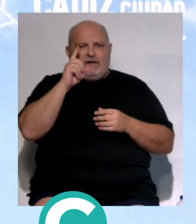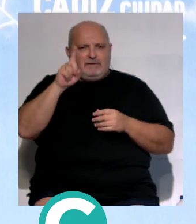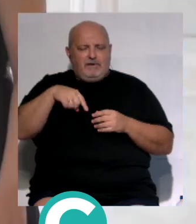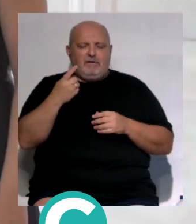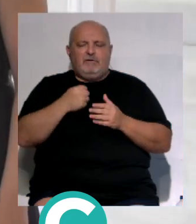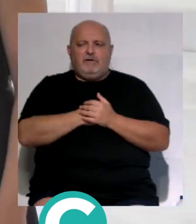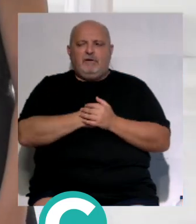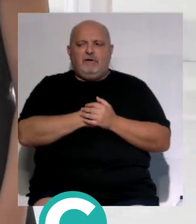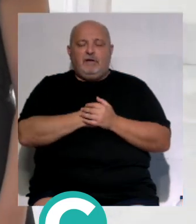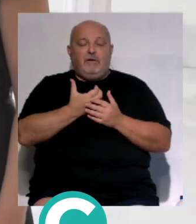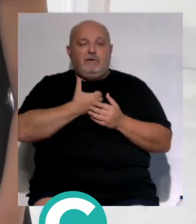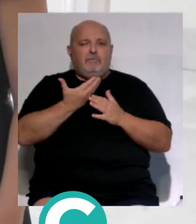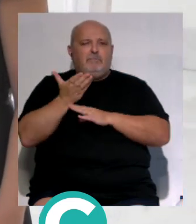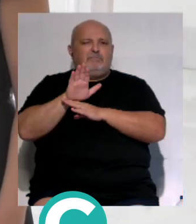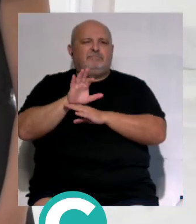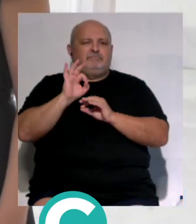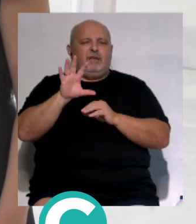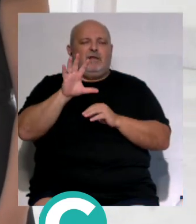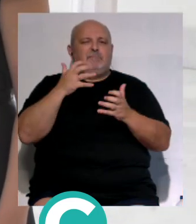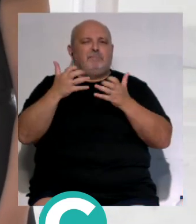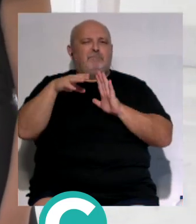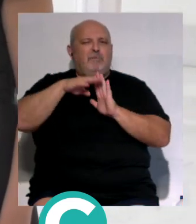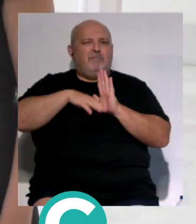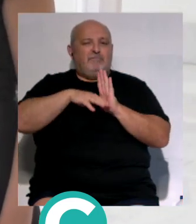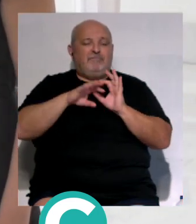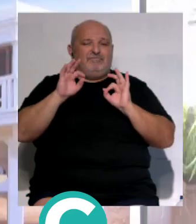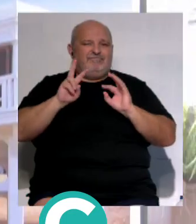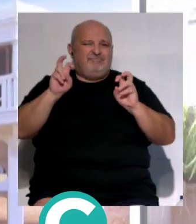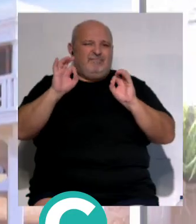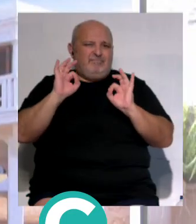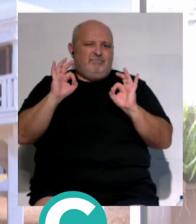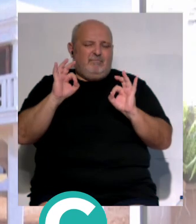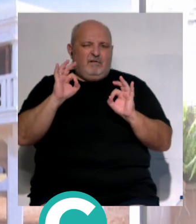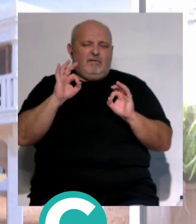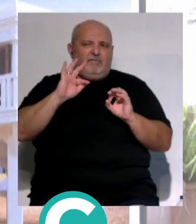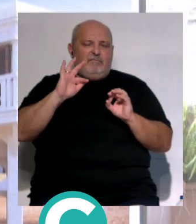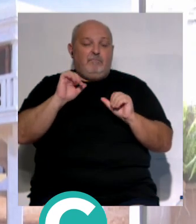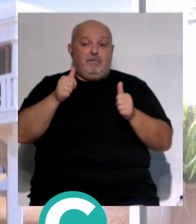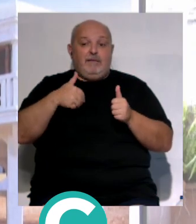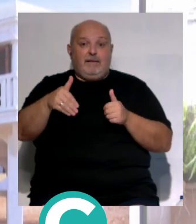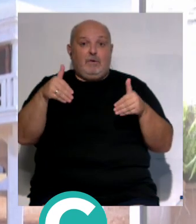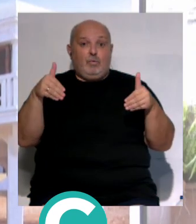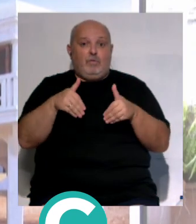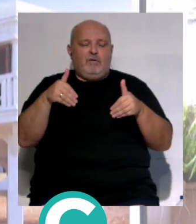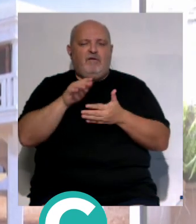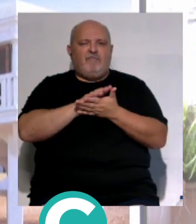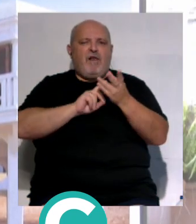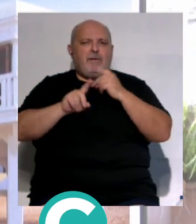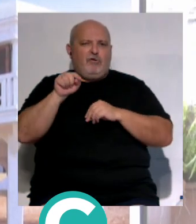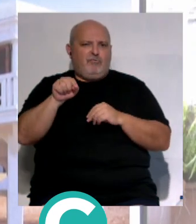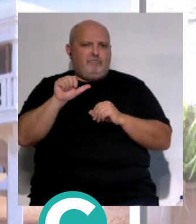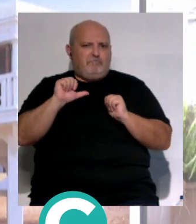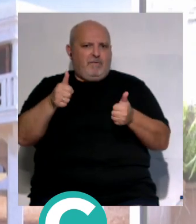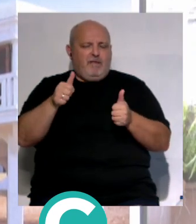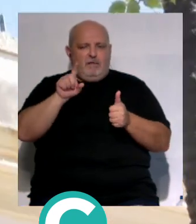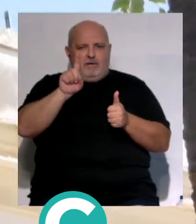Río de Janeiro. El Ayuntamiento ha presentado la programación de este particular espacio de la ciudad que comienza este jueves con Flamencat, el